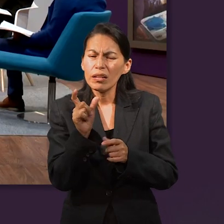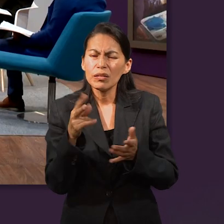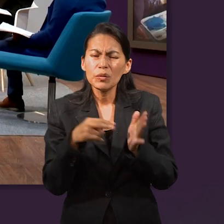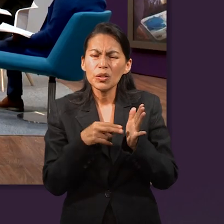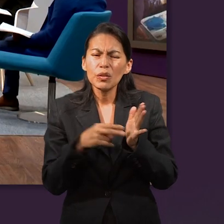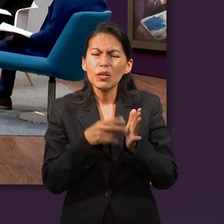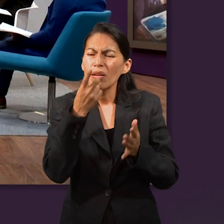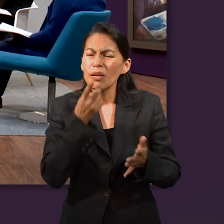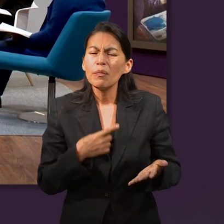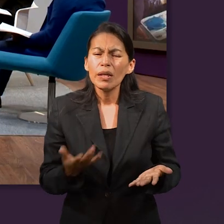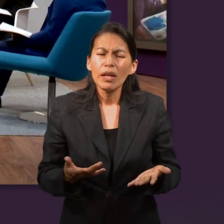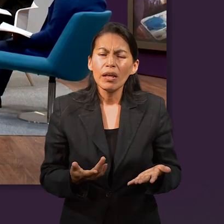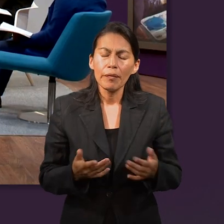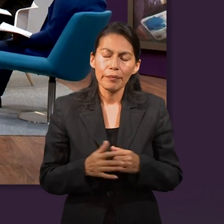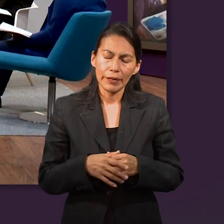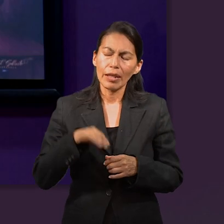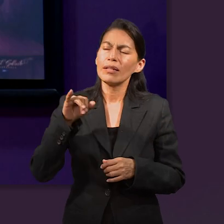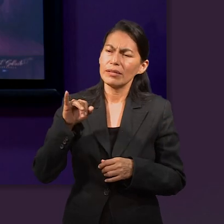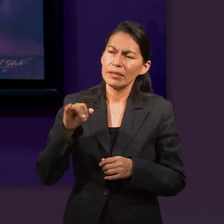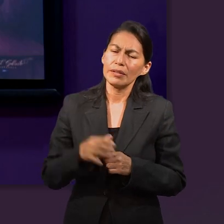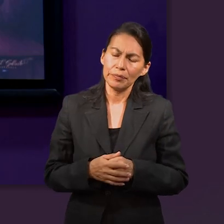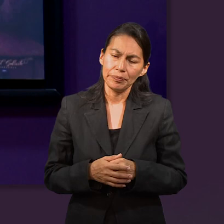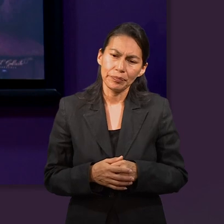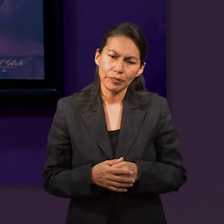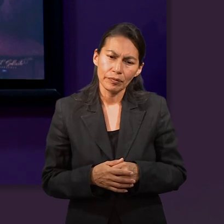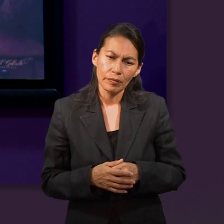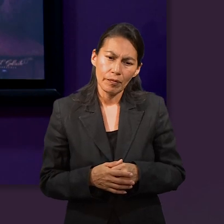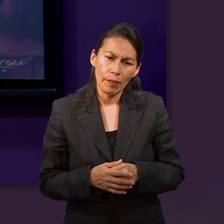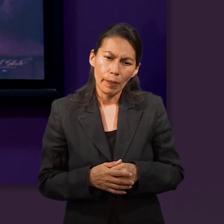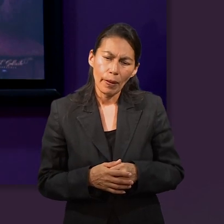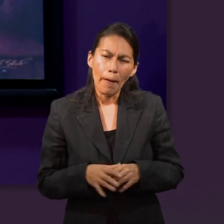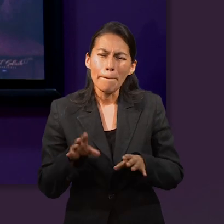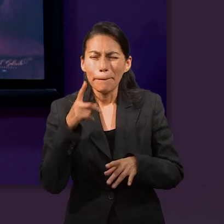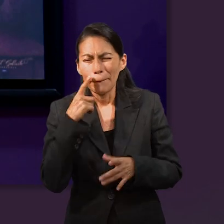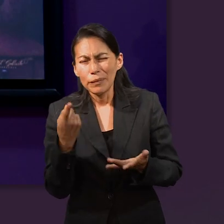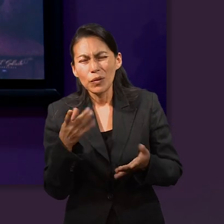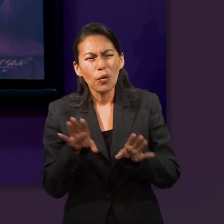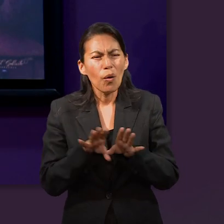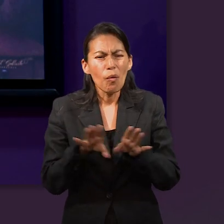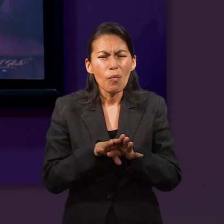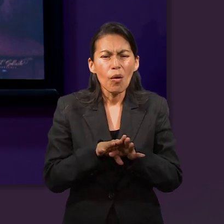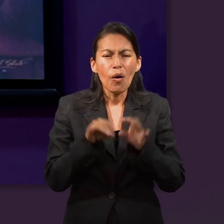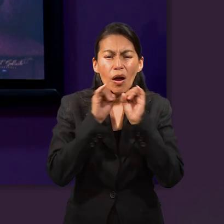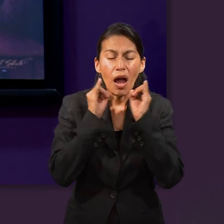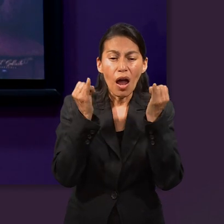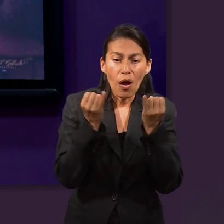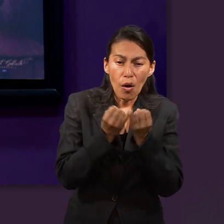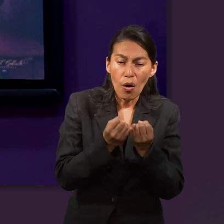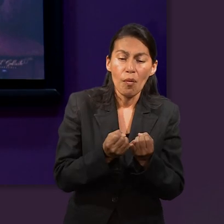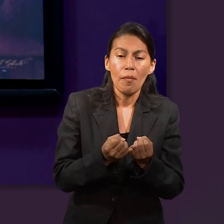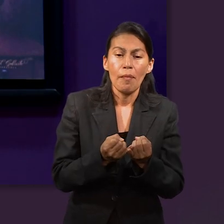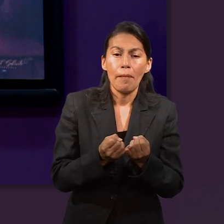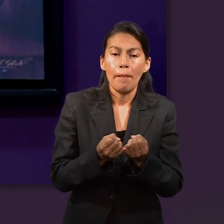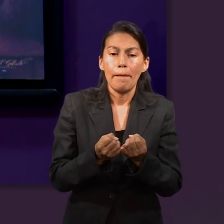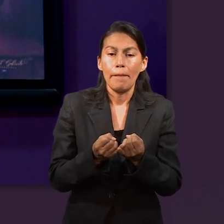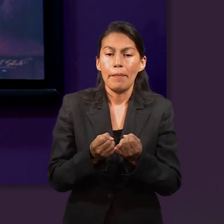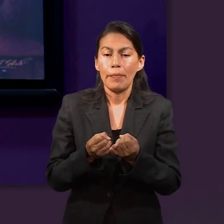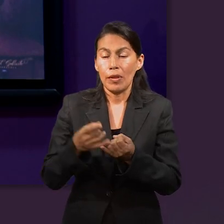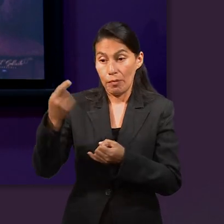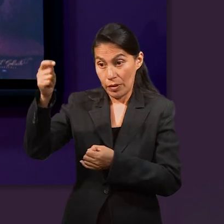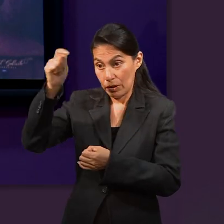de esta lección? sí, viendo la forma como Jacob se quiere apropiar de la